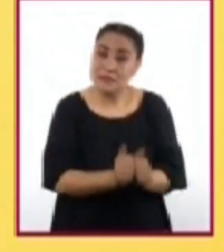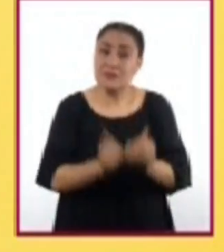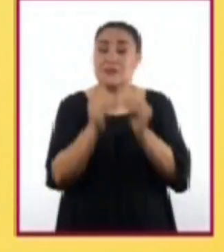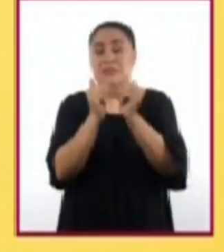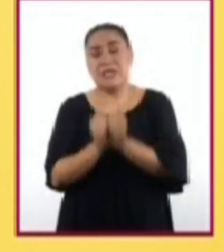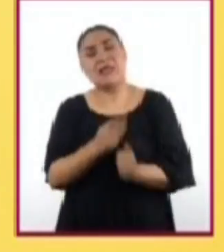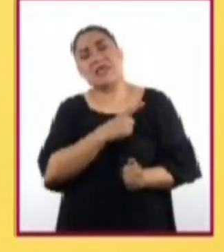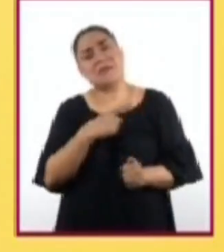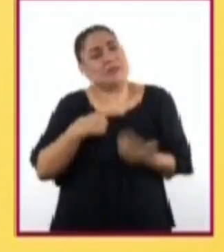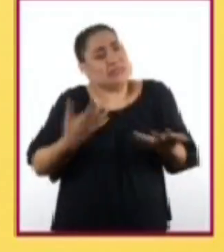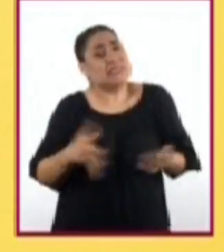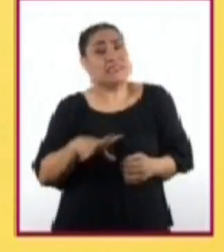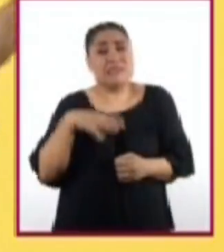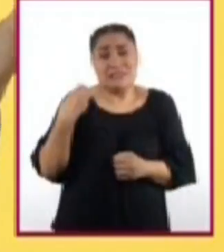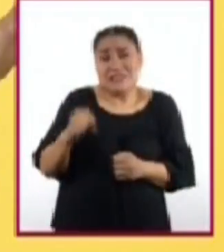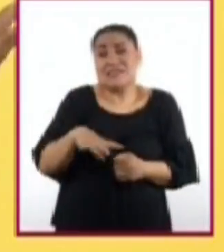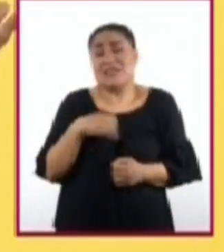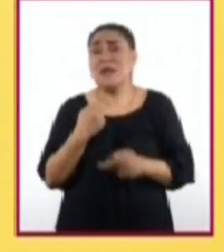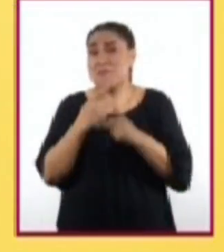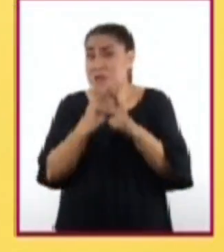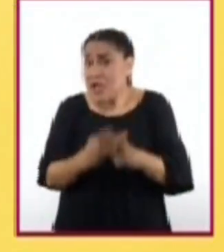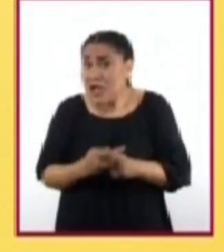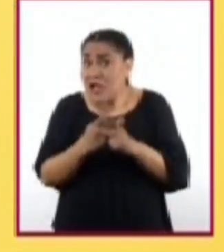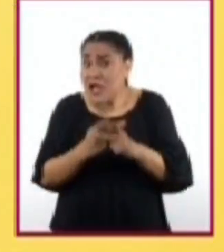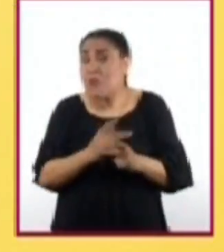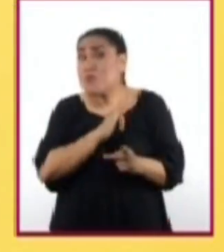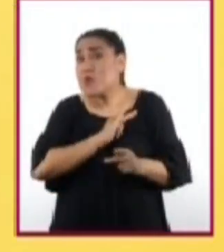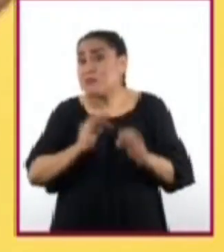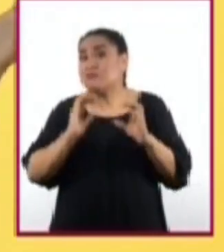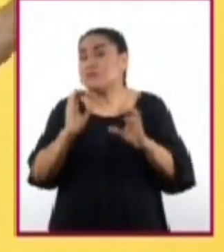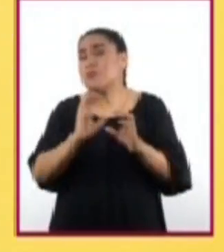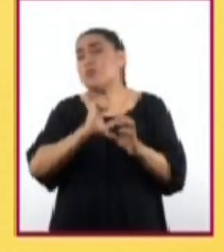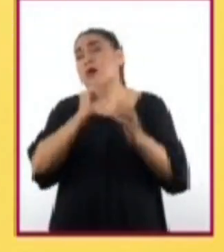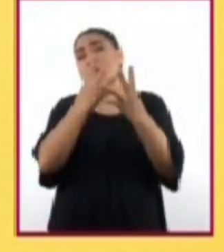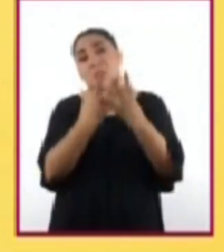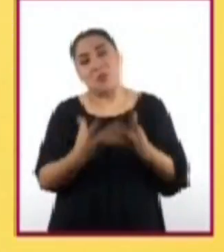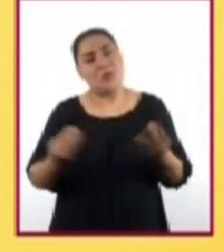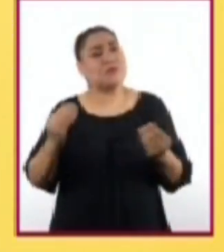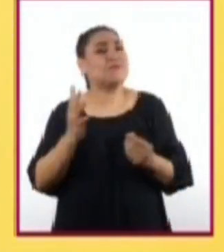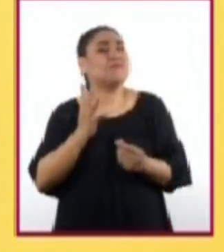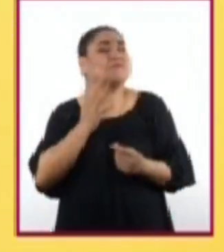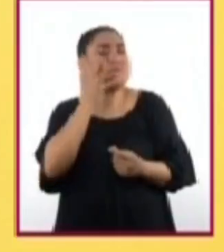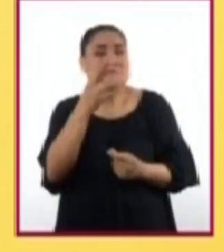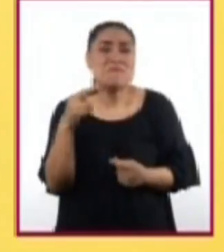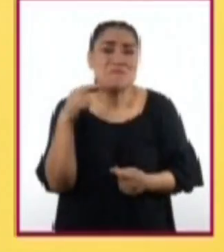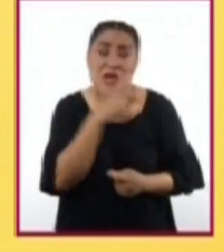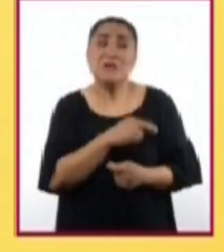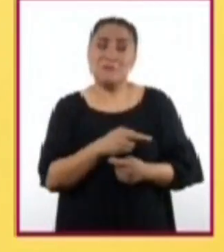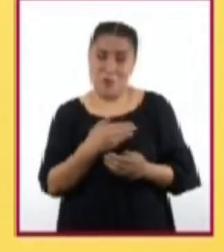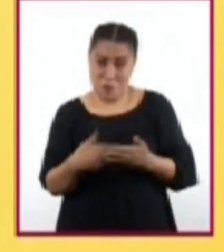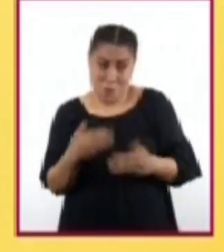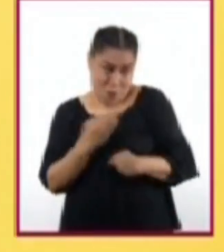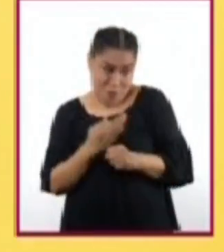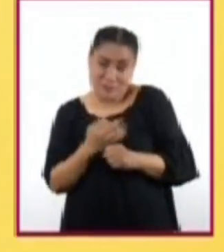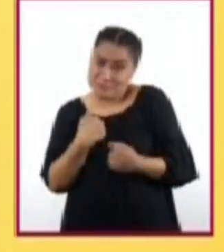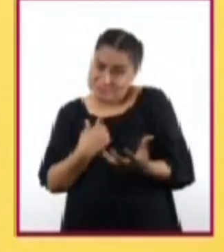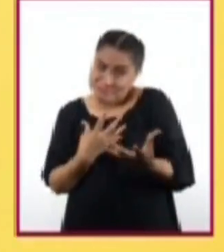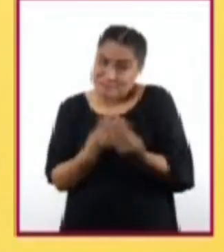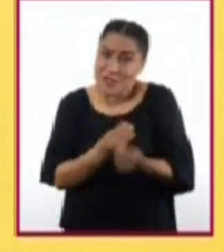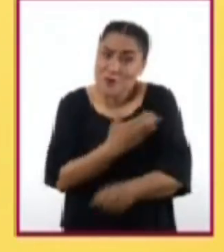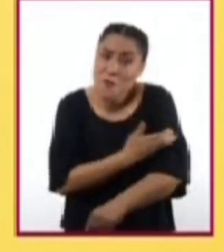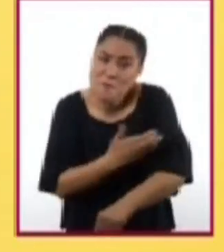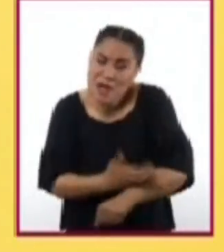esforzarnos y siendo pacientes lograremos salir de todo esto muy pronto. Y nosotros te acompañamos para que también